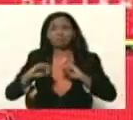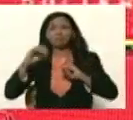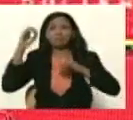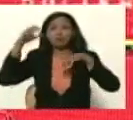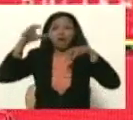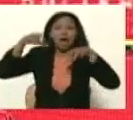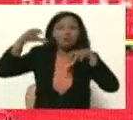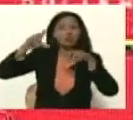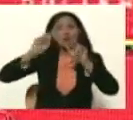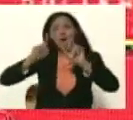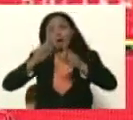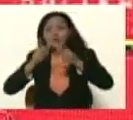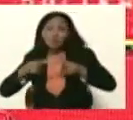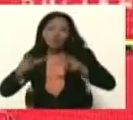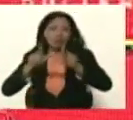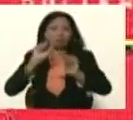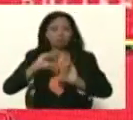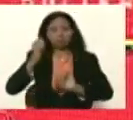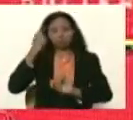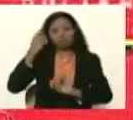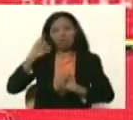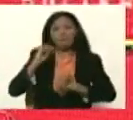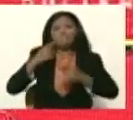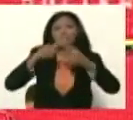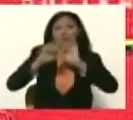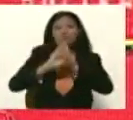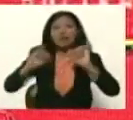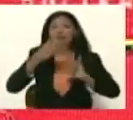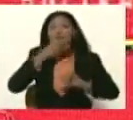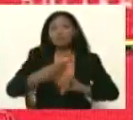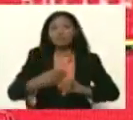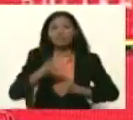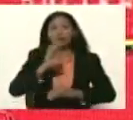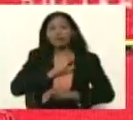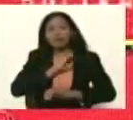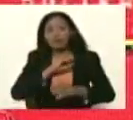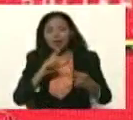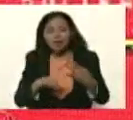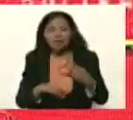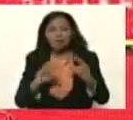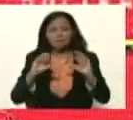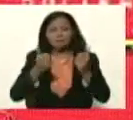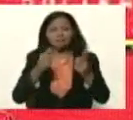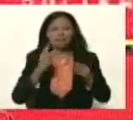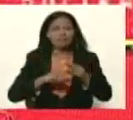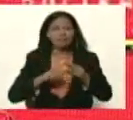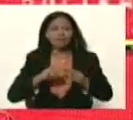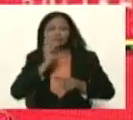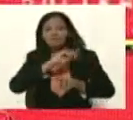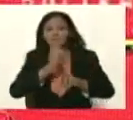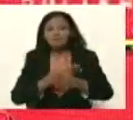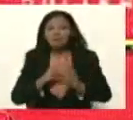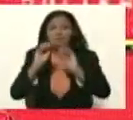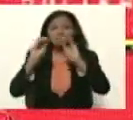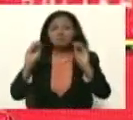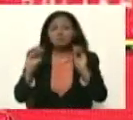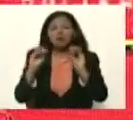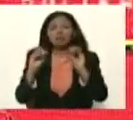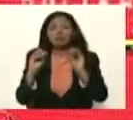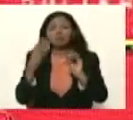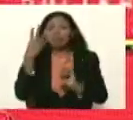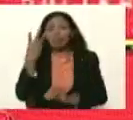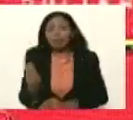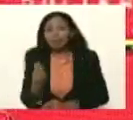agüita por aquí y una agüita por allá pero ya diciembre enero comienza el periodo fuerte llamado de verano de